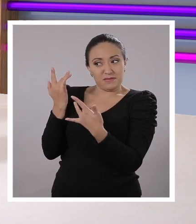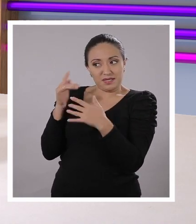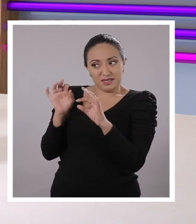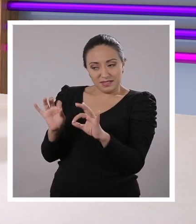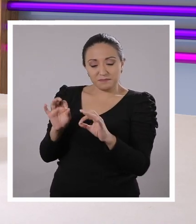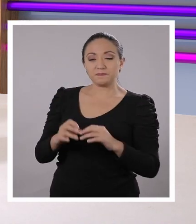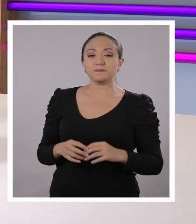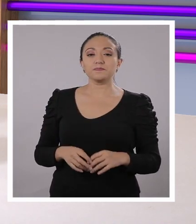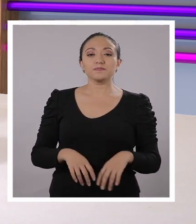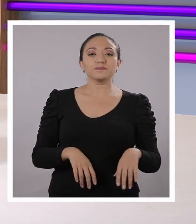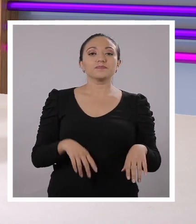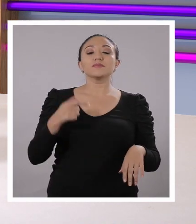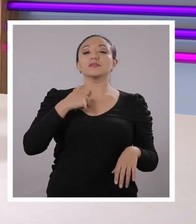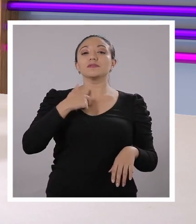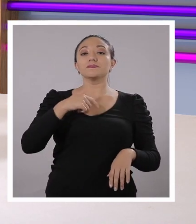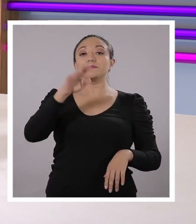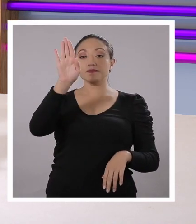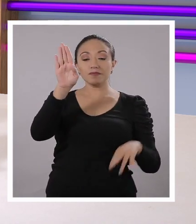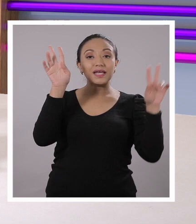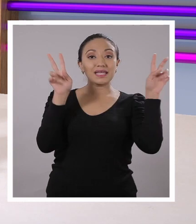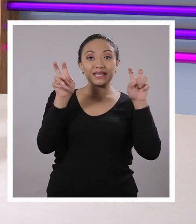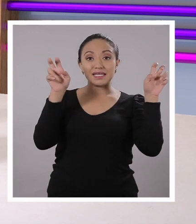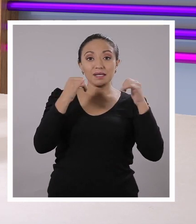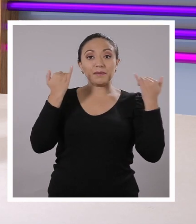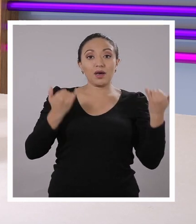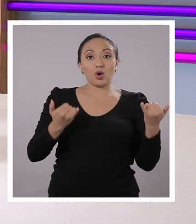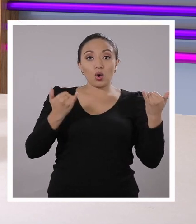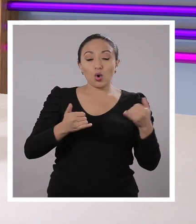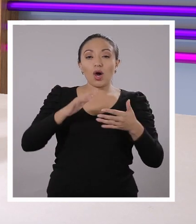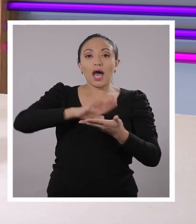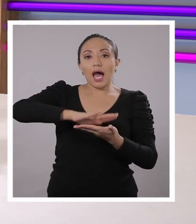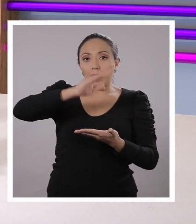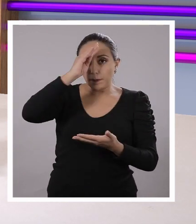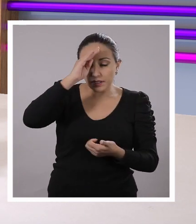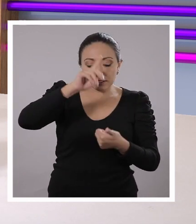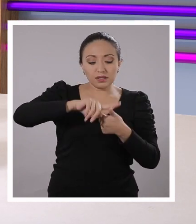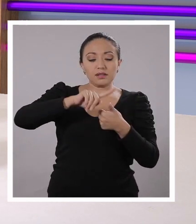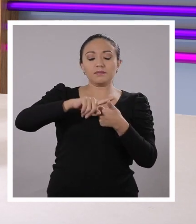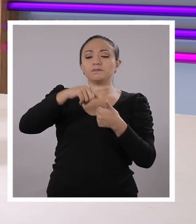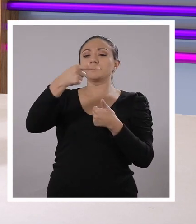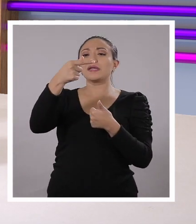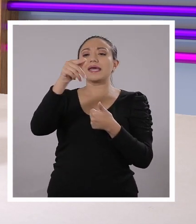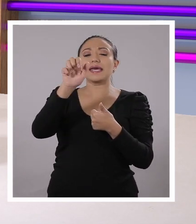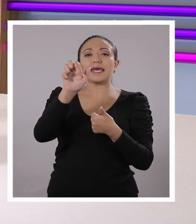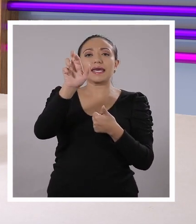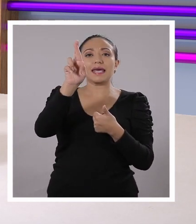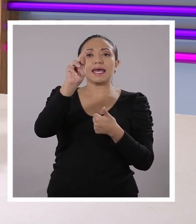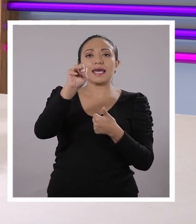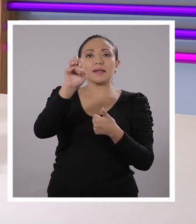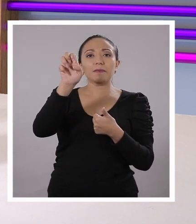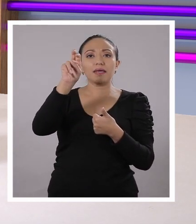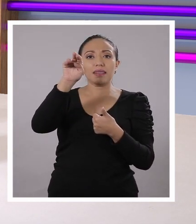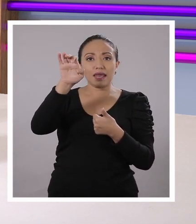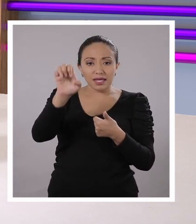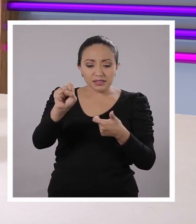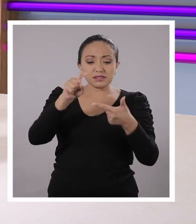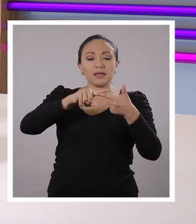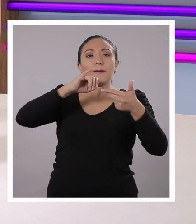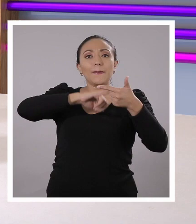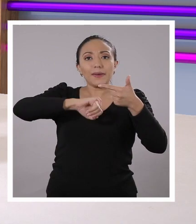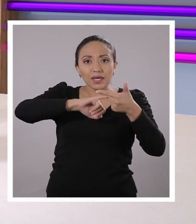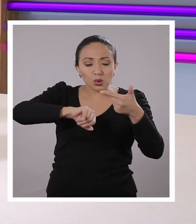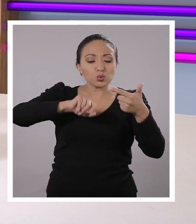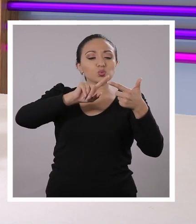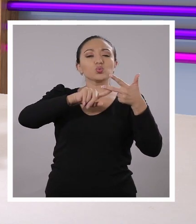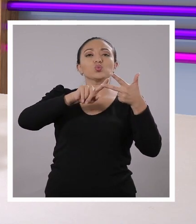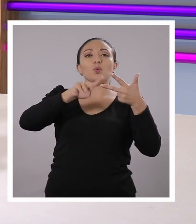he dicho cuál es el tema del día de hoy. Cualquier cosa me emociona. El tema del día de hoy es sobre los gérmenes, las bacterias, los virus y los hongos. Ay,